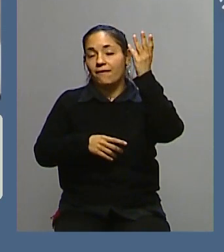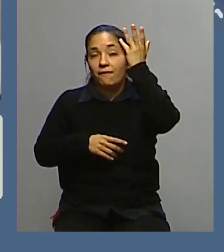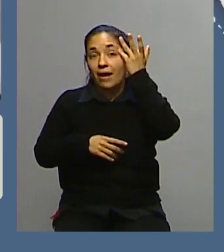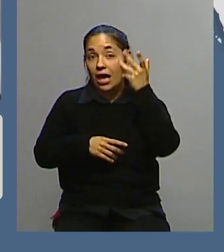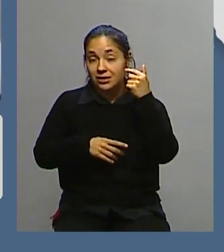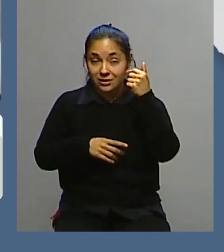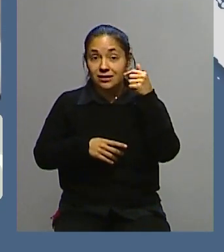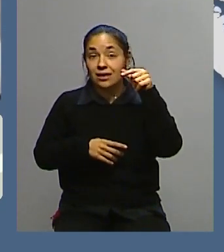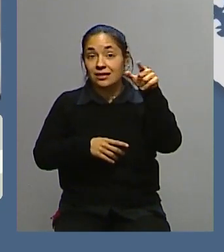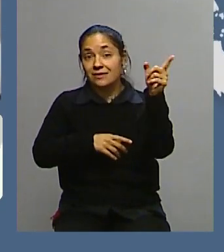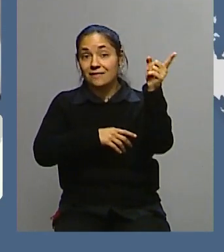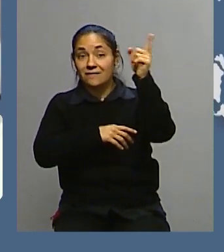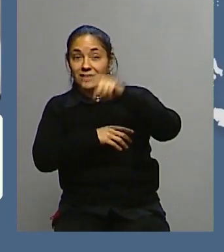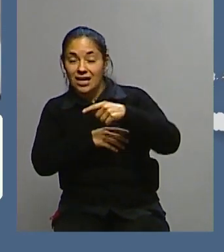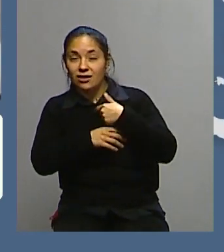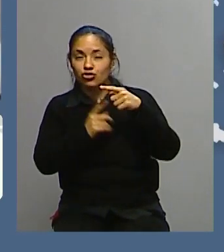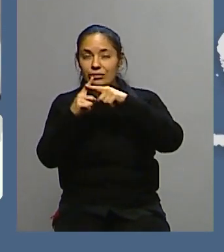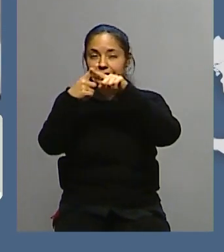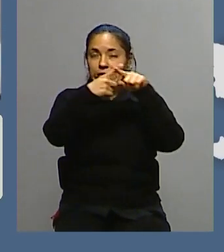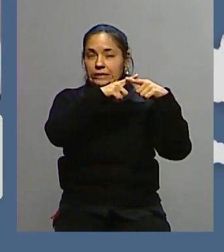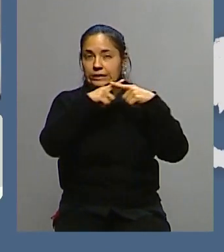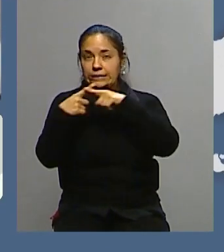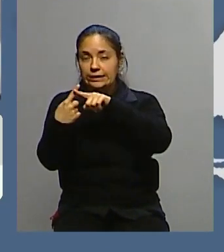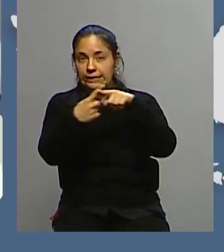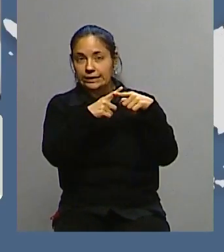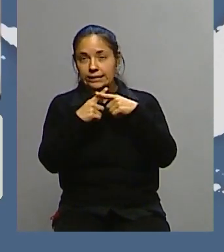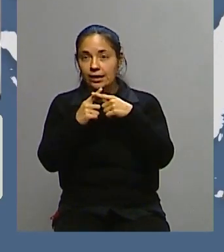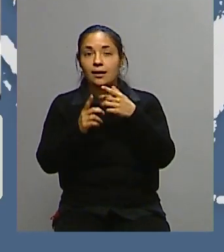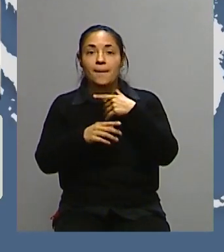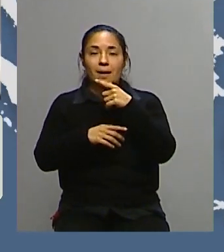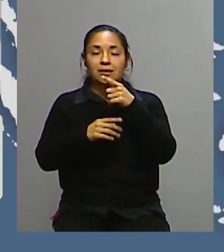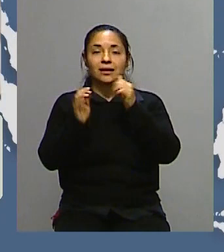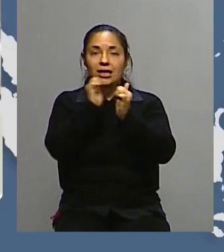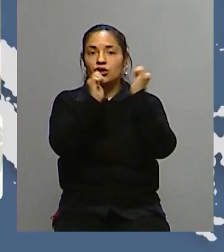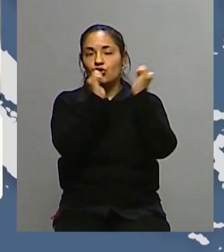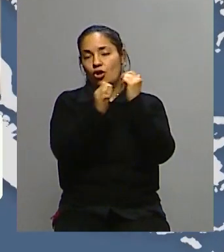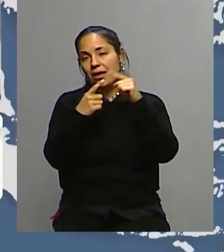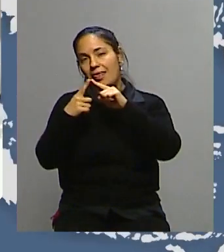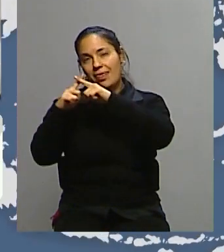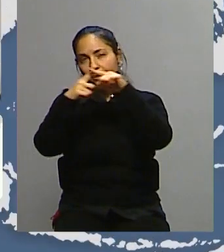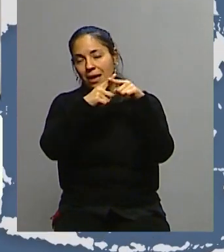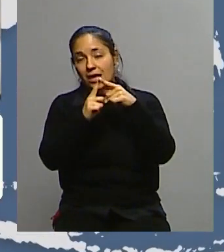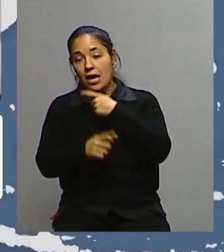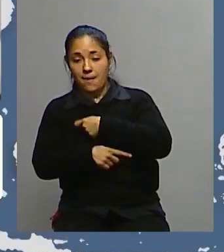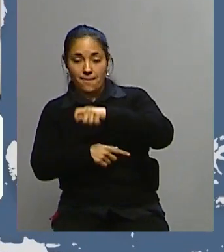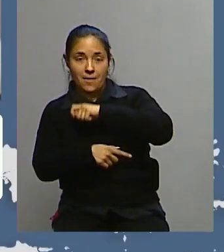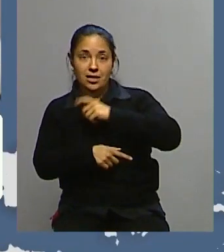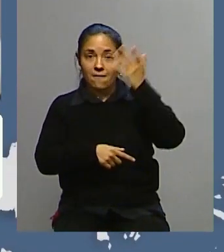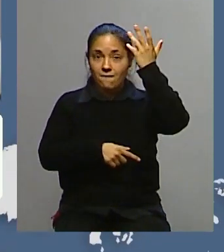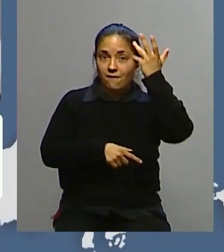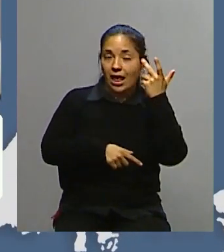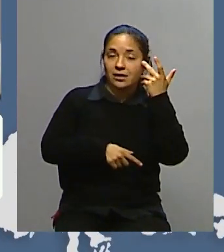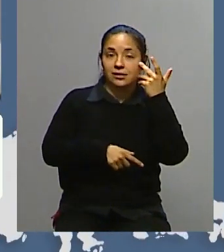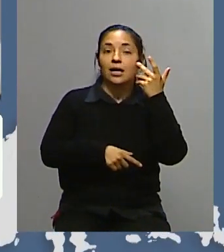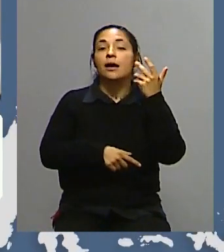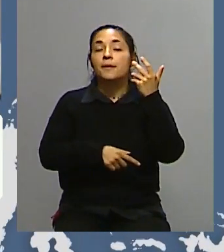de Borbón. Siempre han sido tensiones, más teniendo en cuenta las disputas históricas que han existido entre España y Francia.